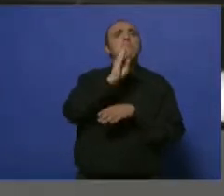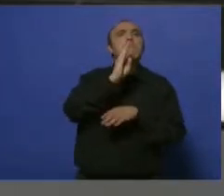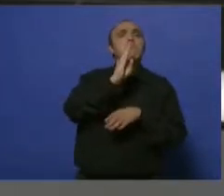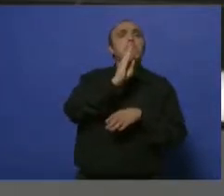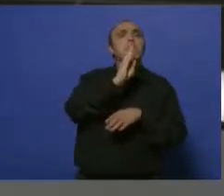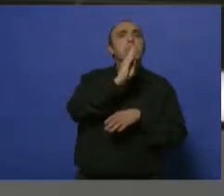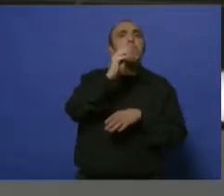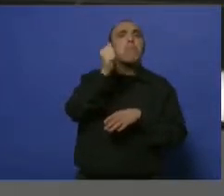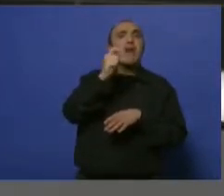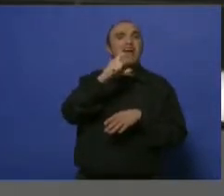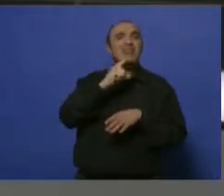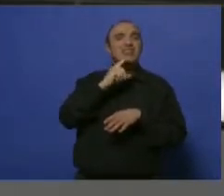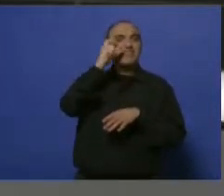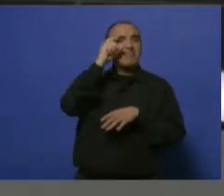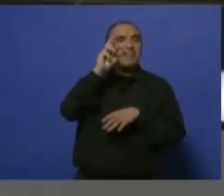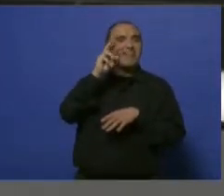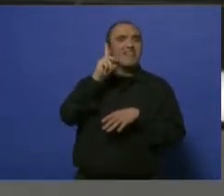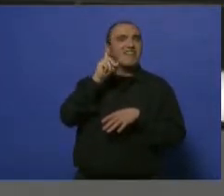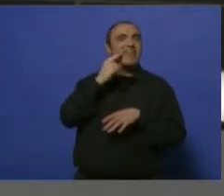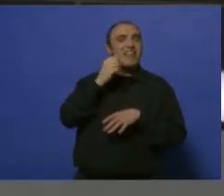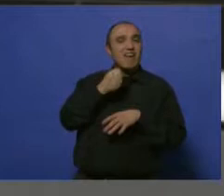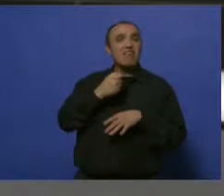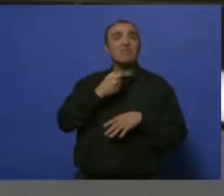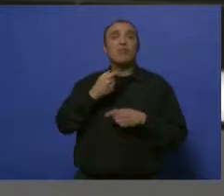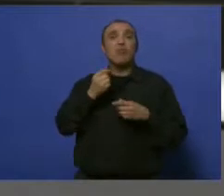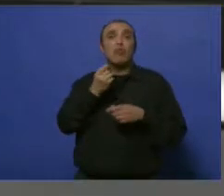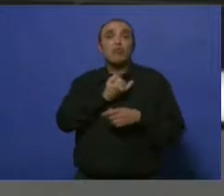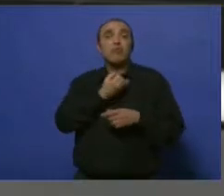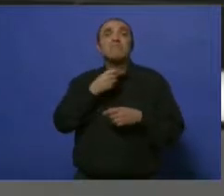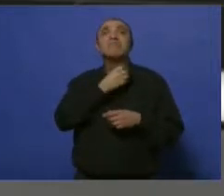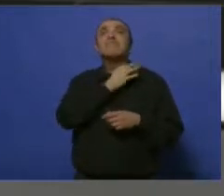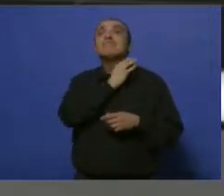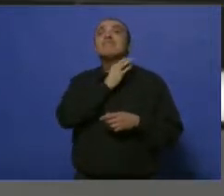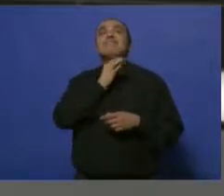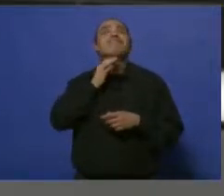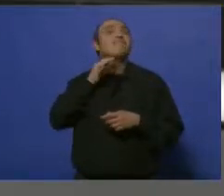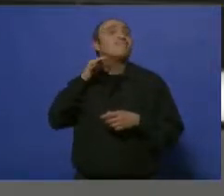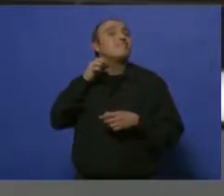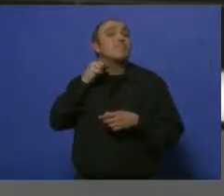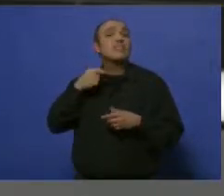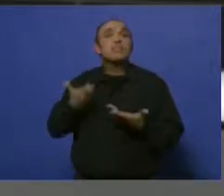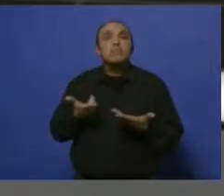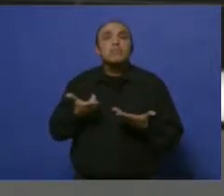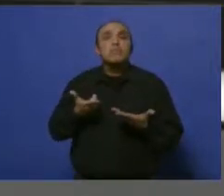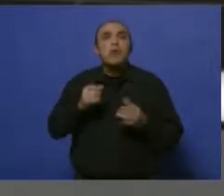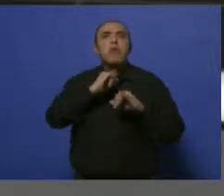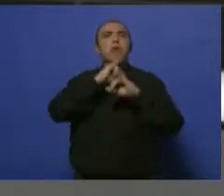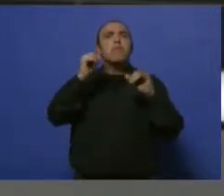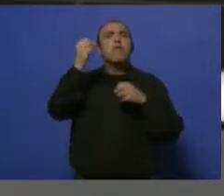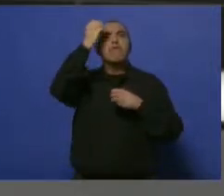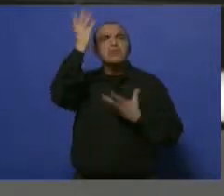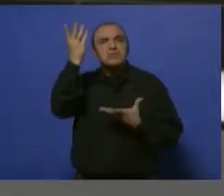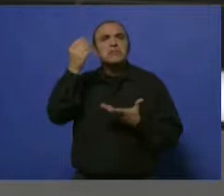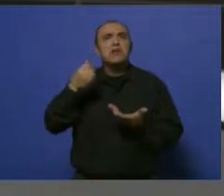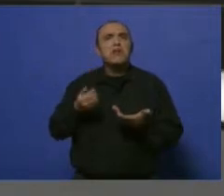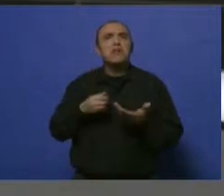generado seis muertes en el país. ¿Cuál es el comunicado oficial? ¿Cuál es la posición por parte del Ministerio de Salud de la provincia de Córdoba? La